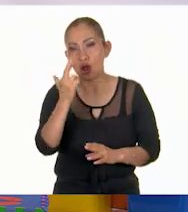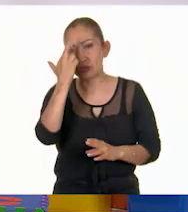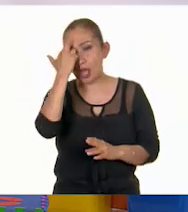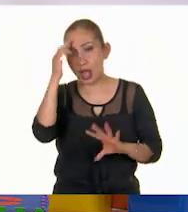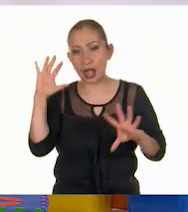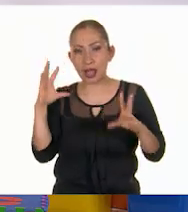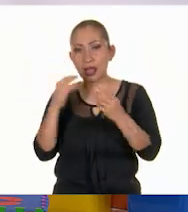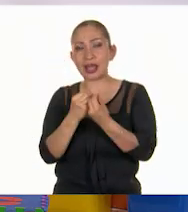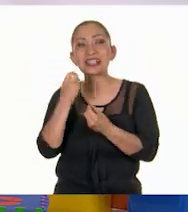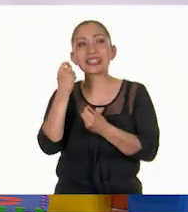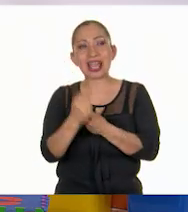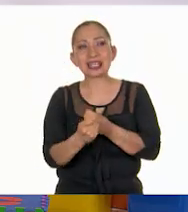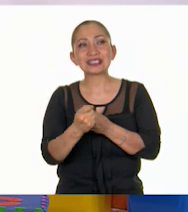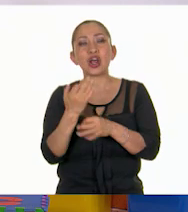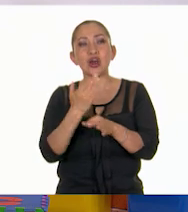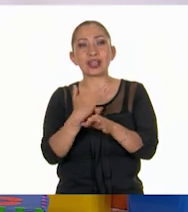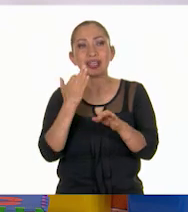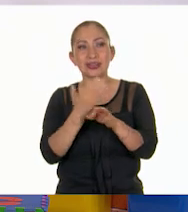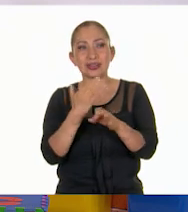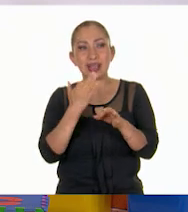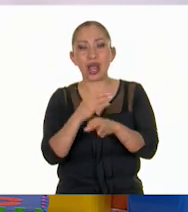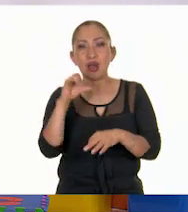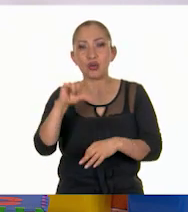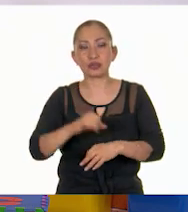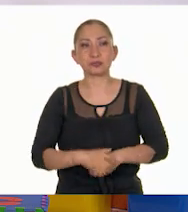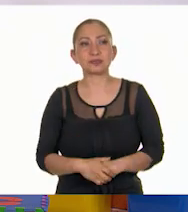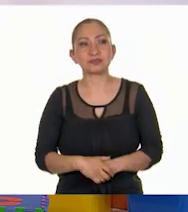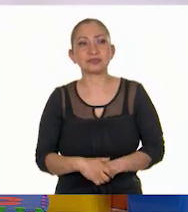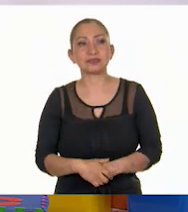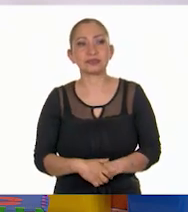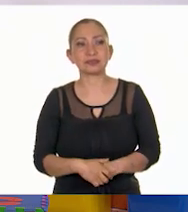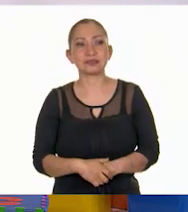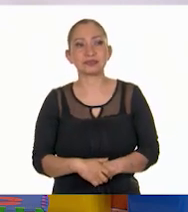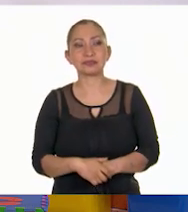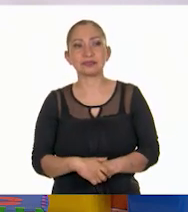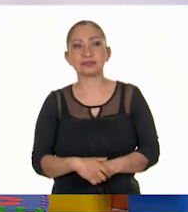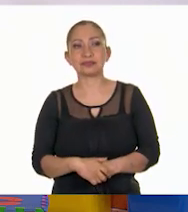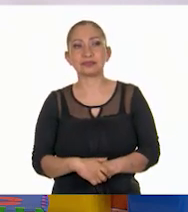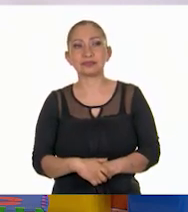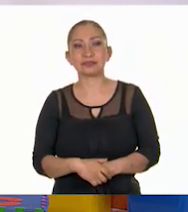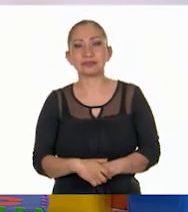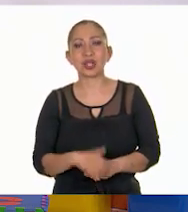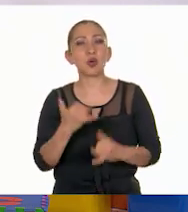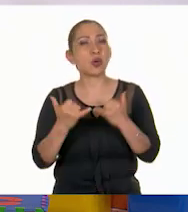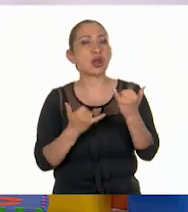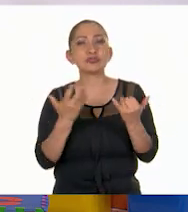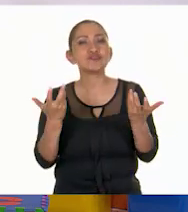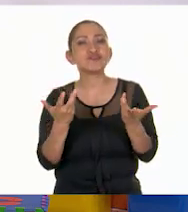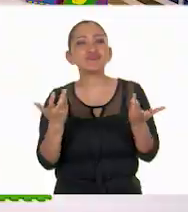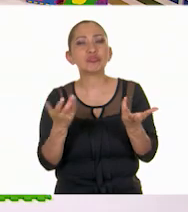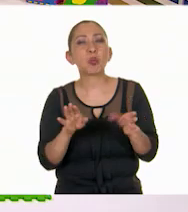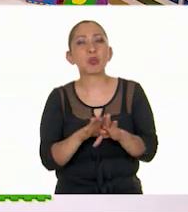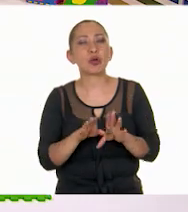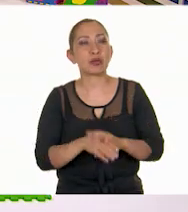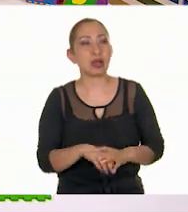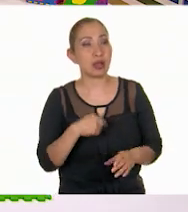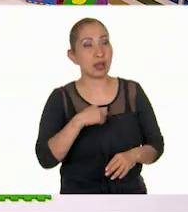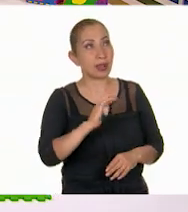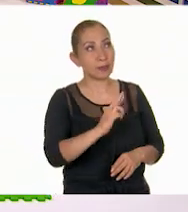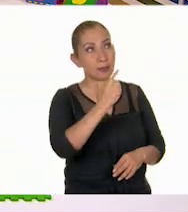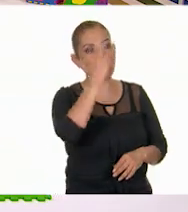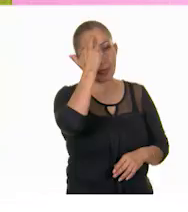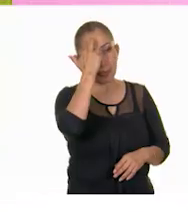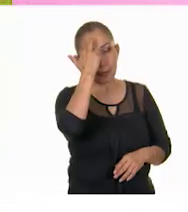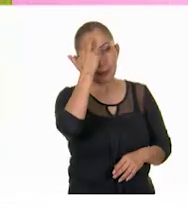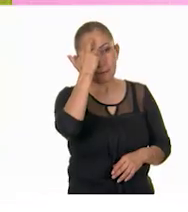poquito qué es lo que hemos hecho el día de hoy. ¿Qué nos permitió el juego, chicas? Ah, recordar